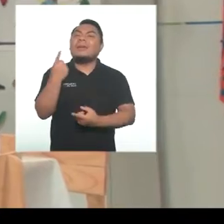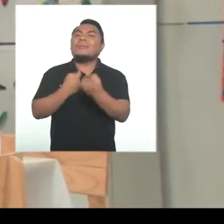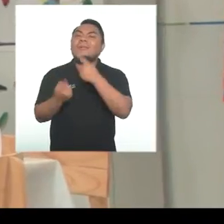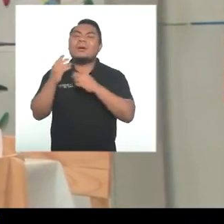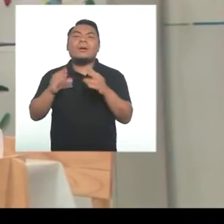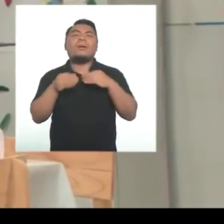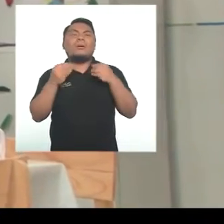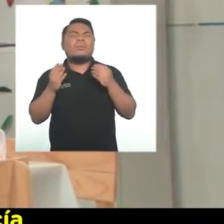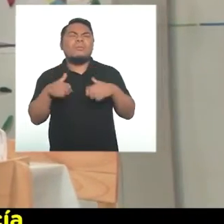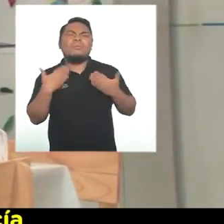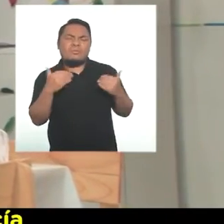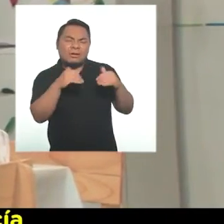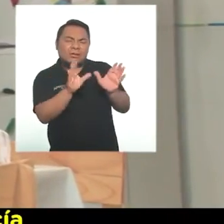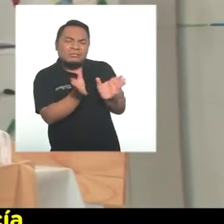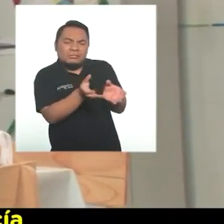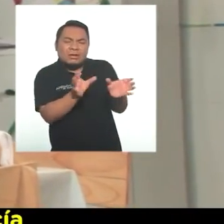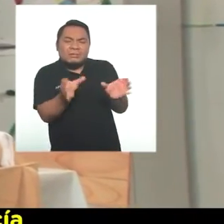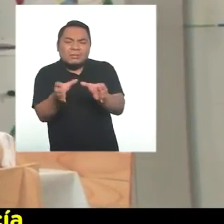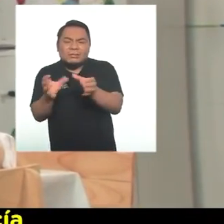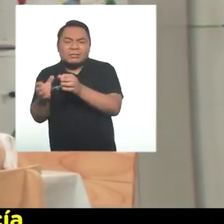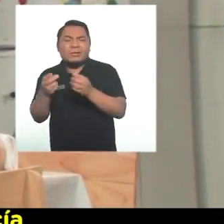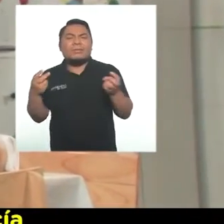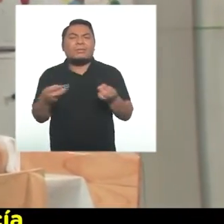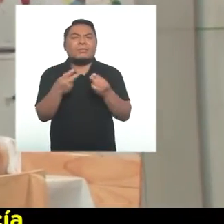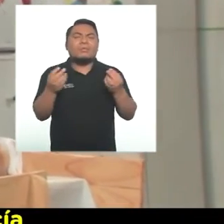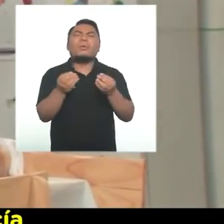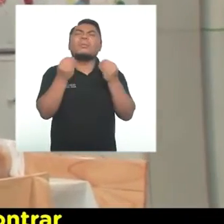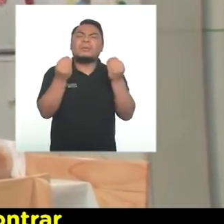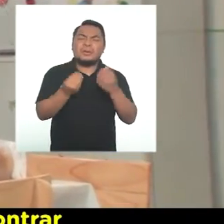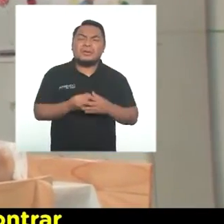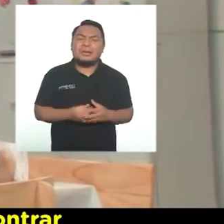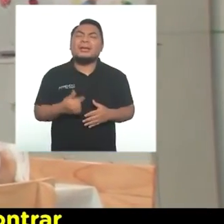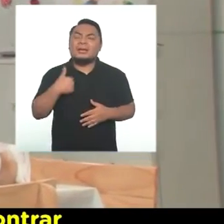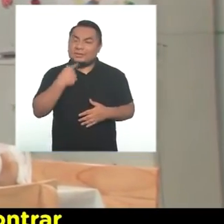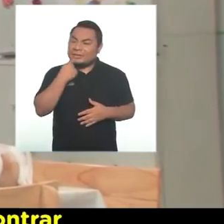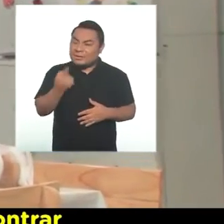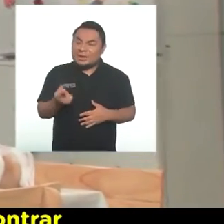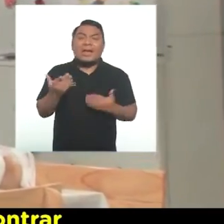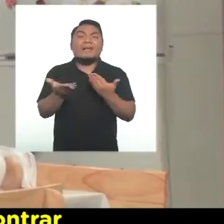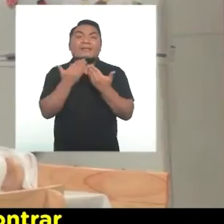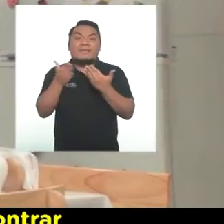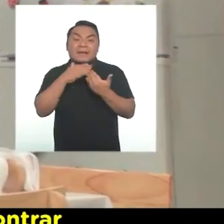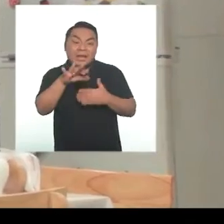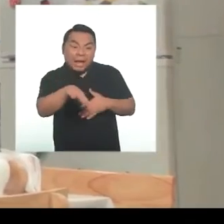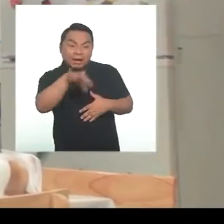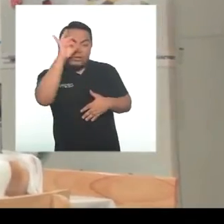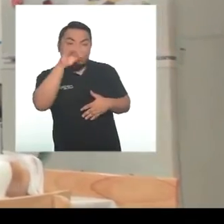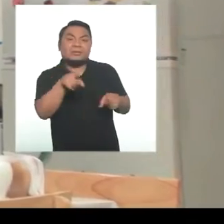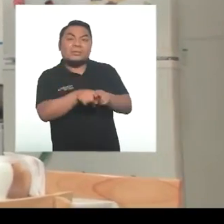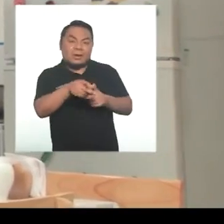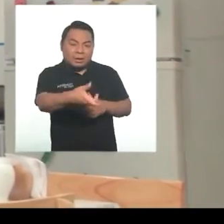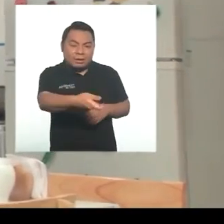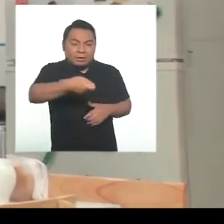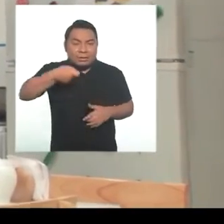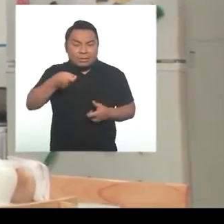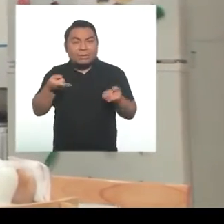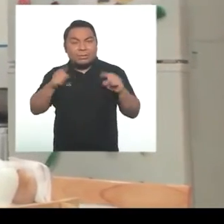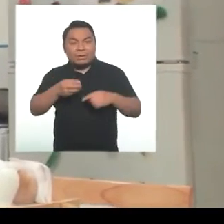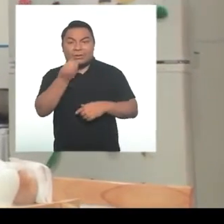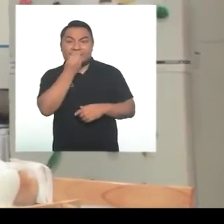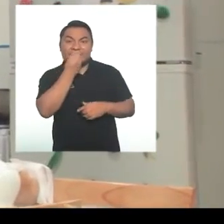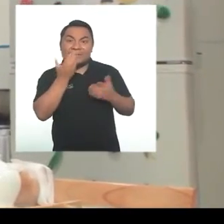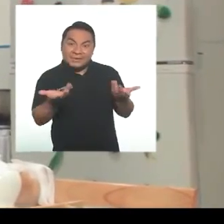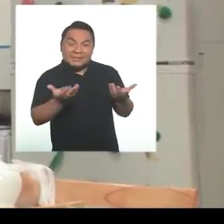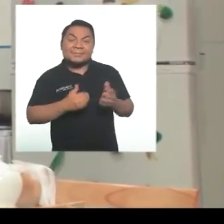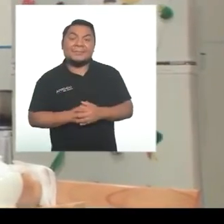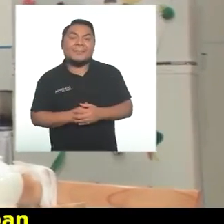preguntaban por qué había que ordenar los cubiertos y yo les decía que era para que sean más fáciles de encontrar y coger cuando estamos